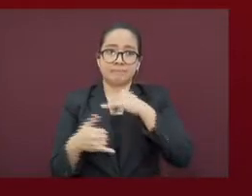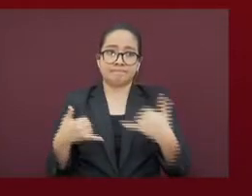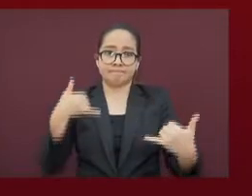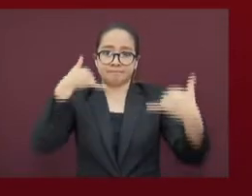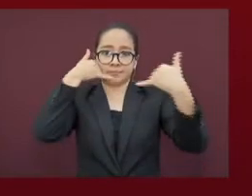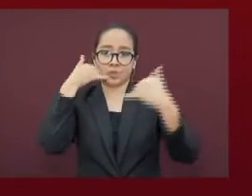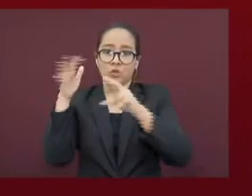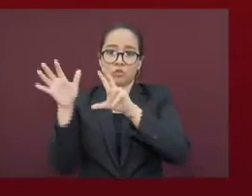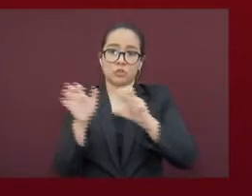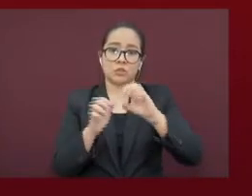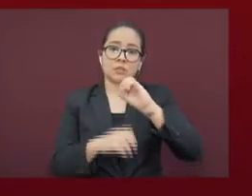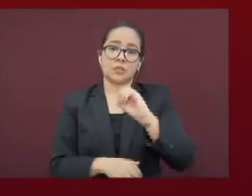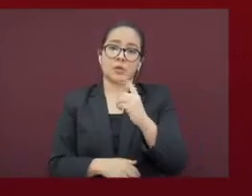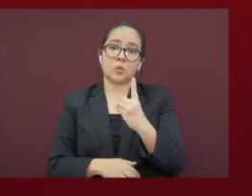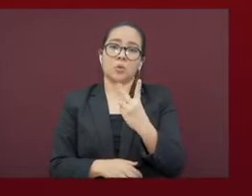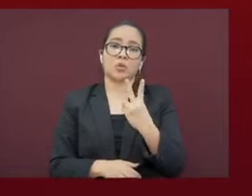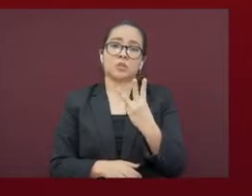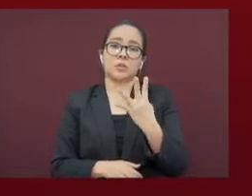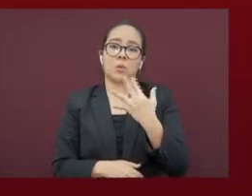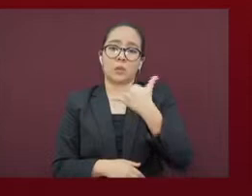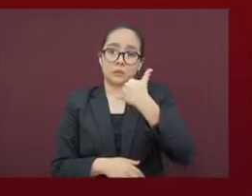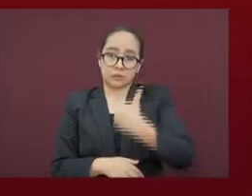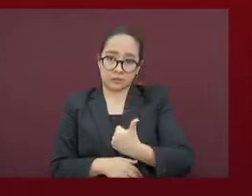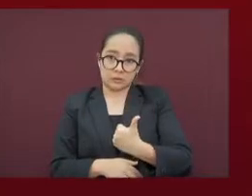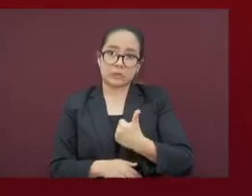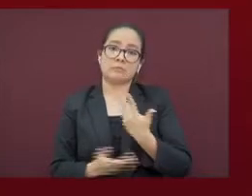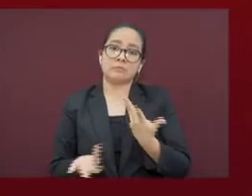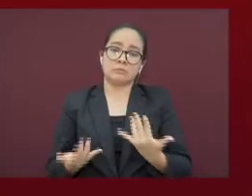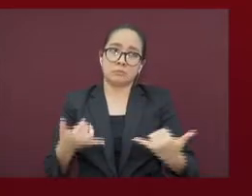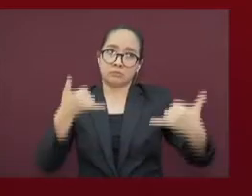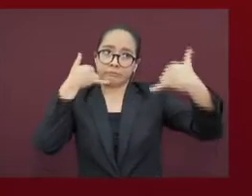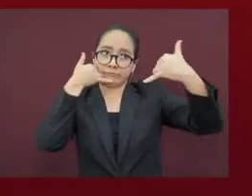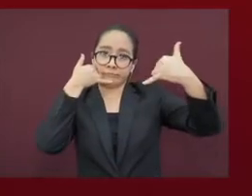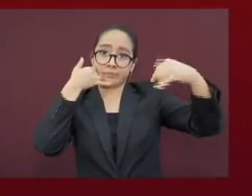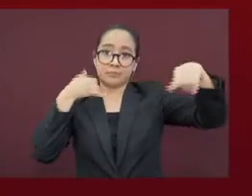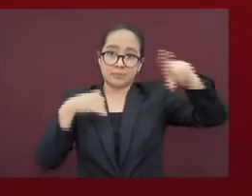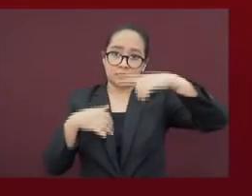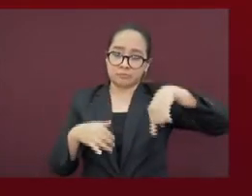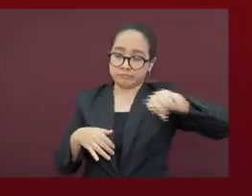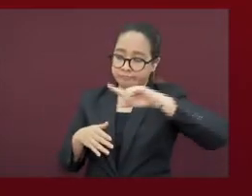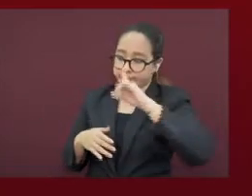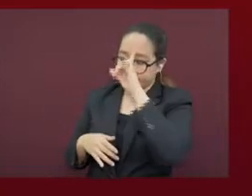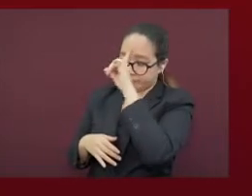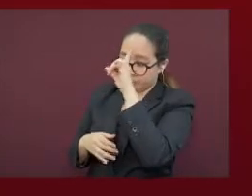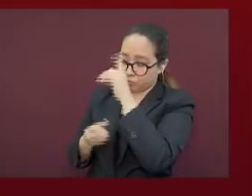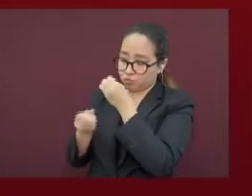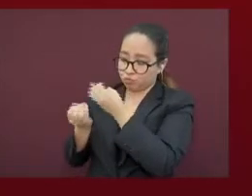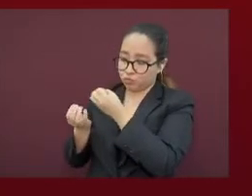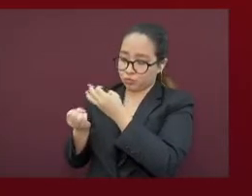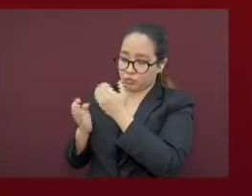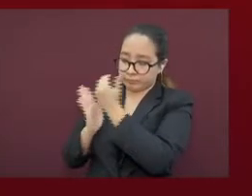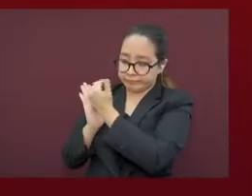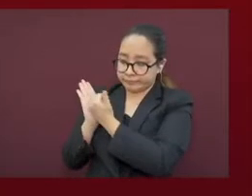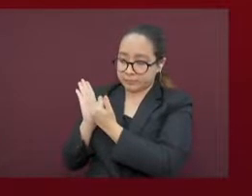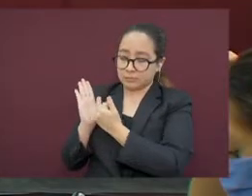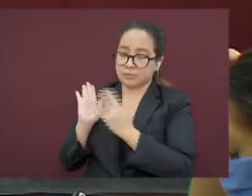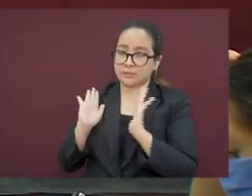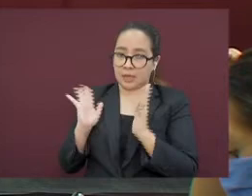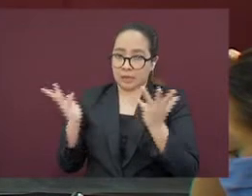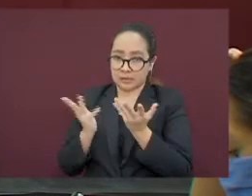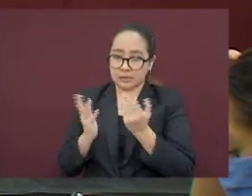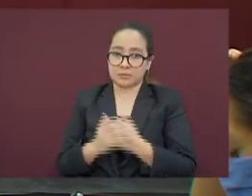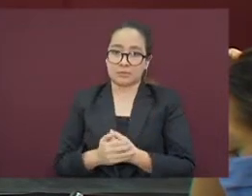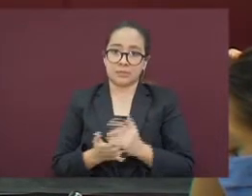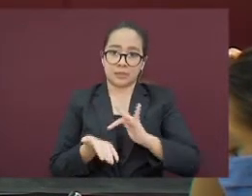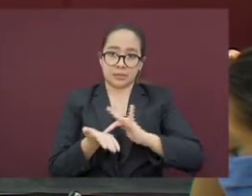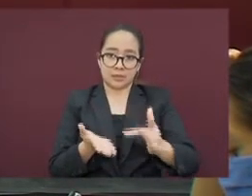-0123-456 para que sean atendidos de manera correcta. Agradezco mucho su